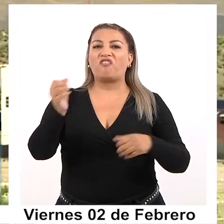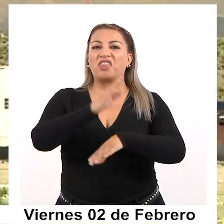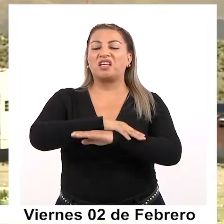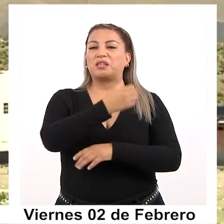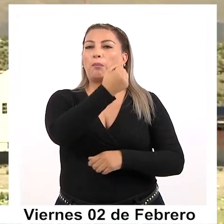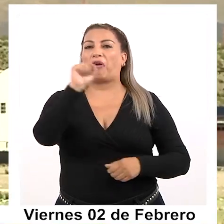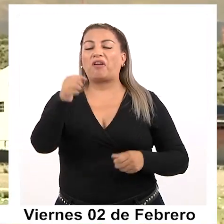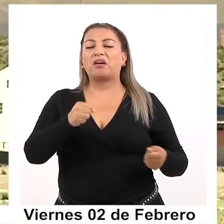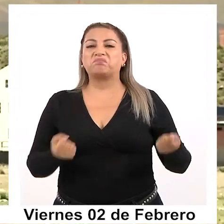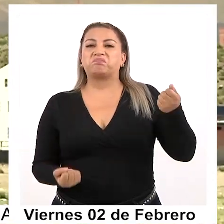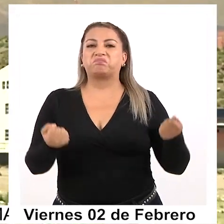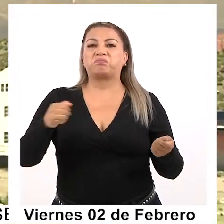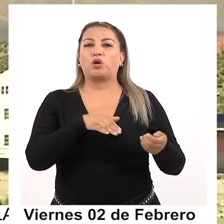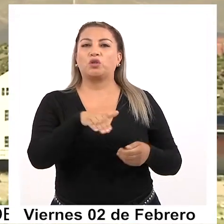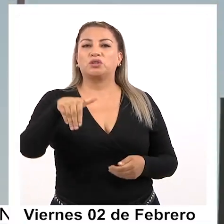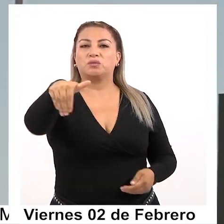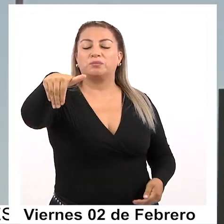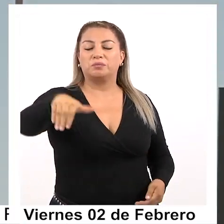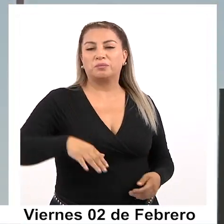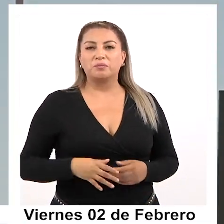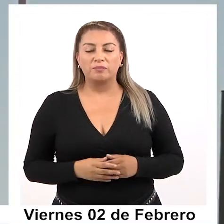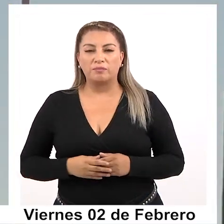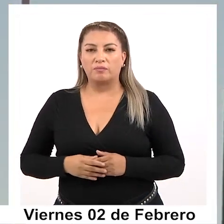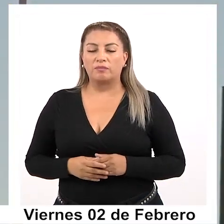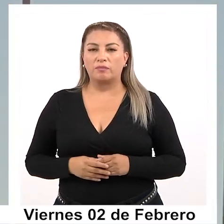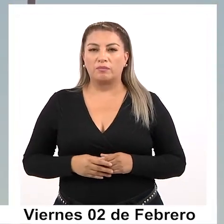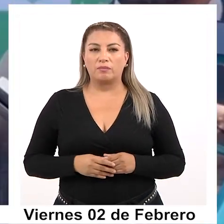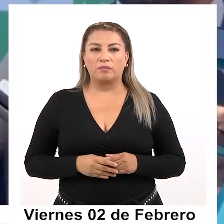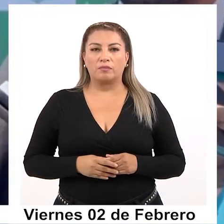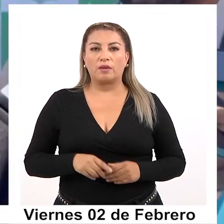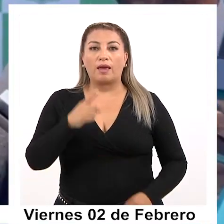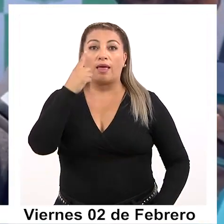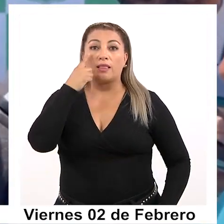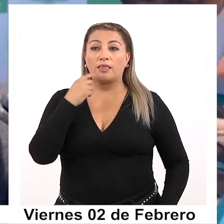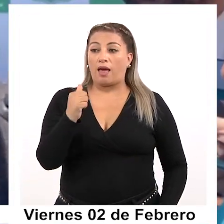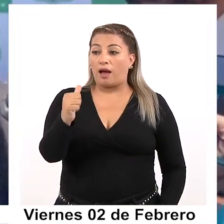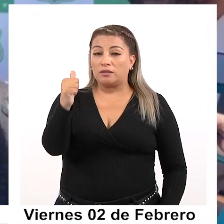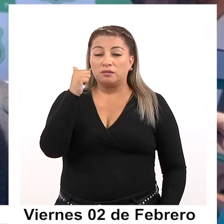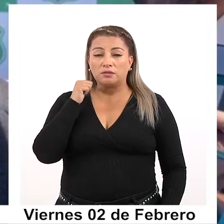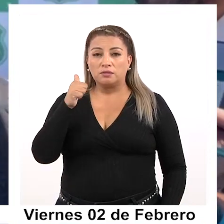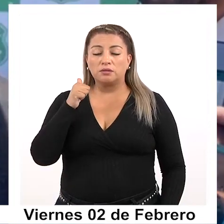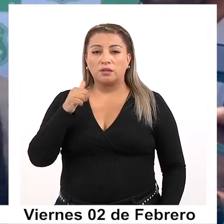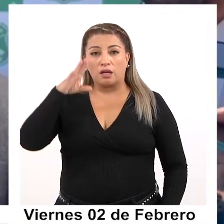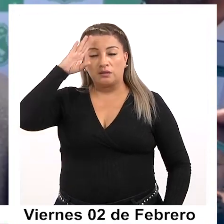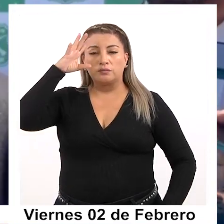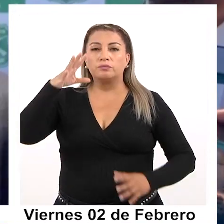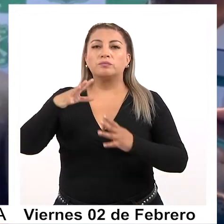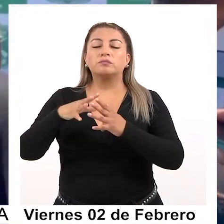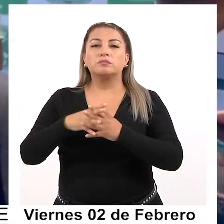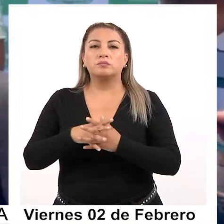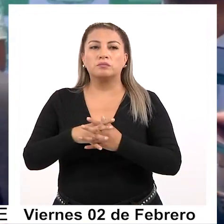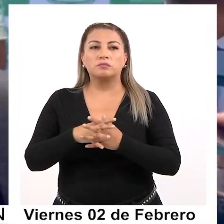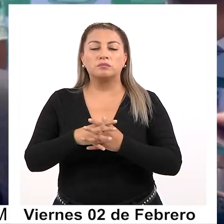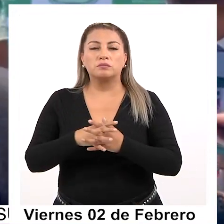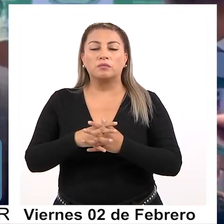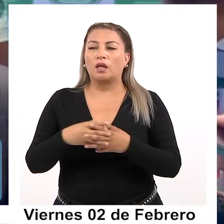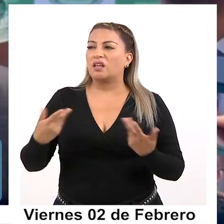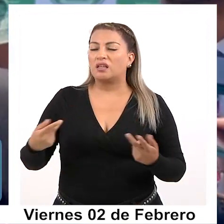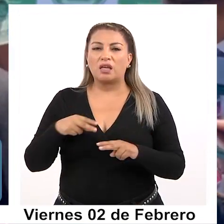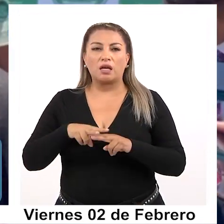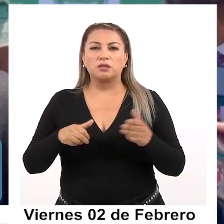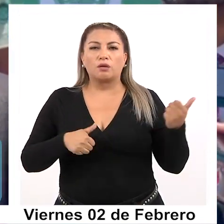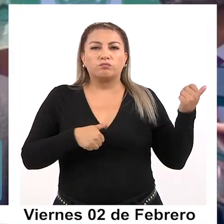las órdenes de detención. En las primeras horas del día de ayer, el ejército se encontraba realizando